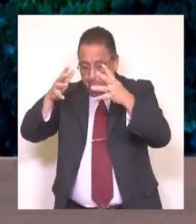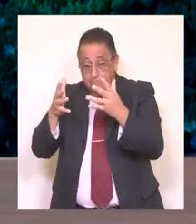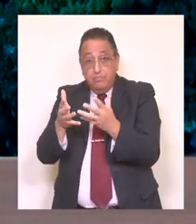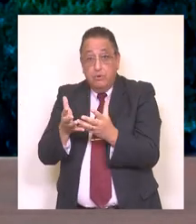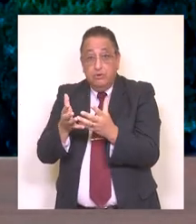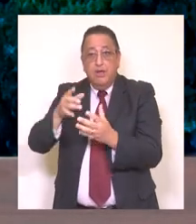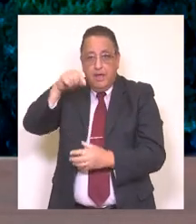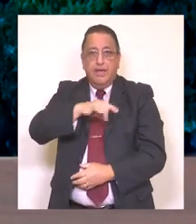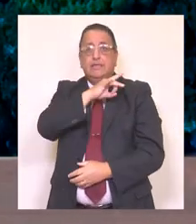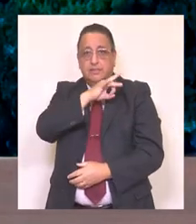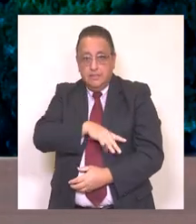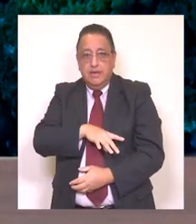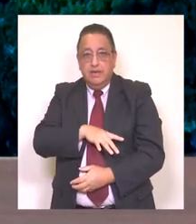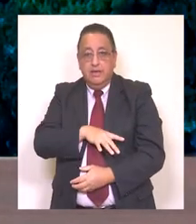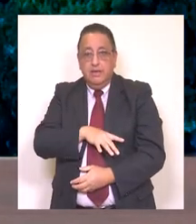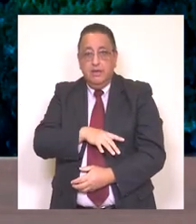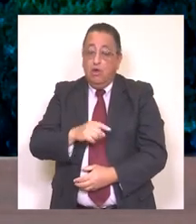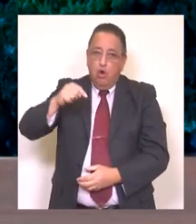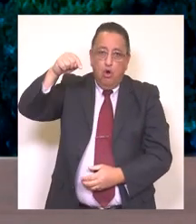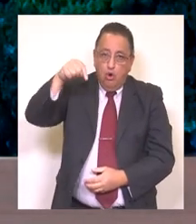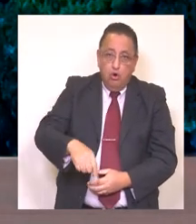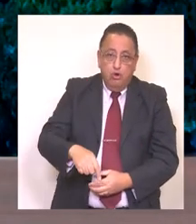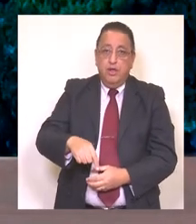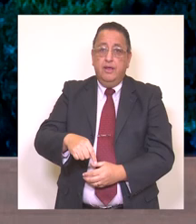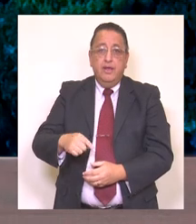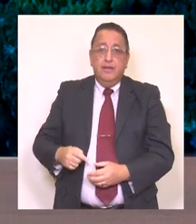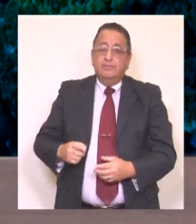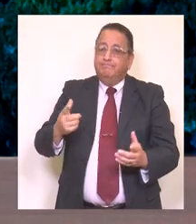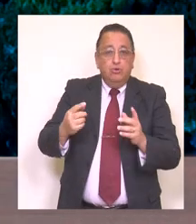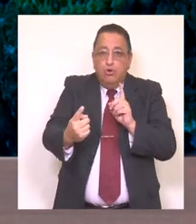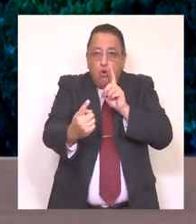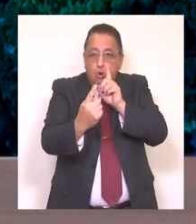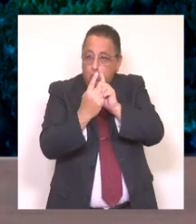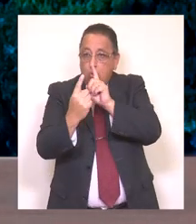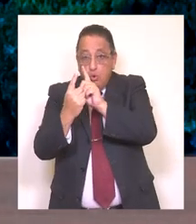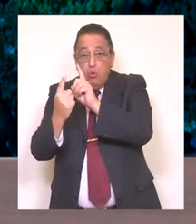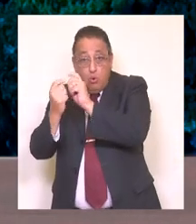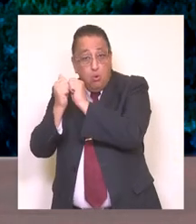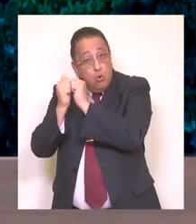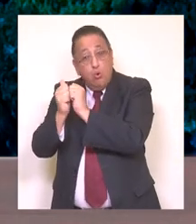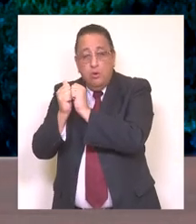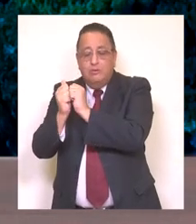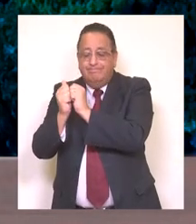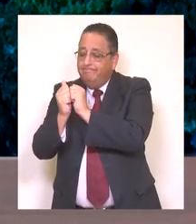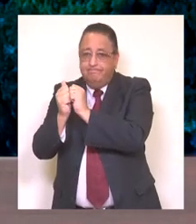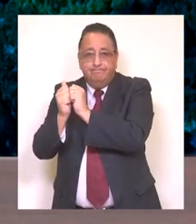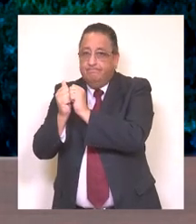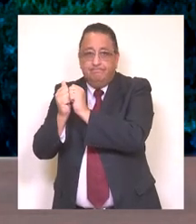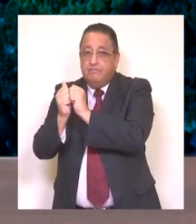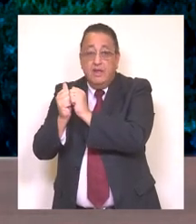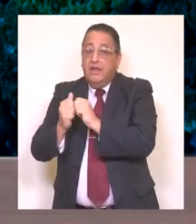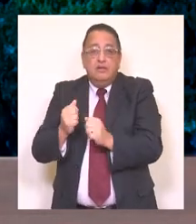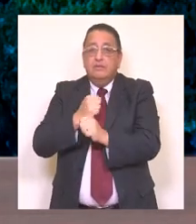al mundo y a nuestro país, hoy, dado ello, no podemos estar juntos. No podemos